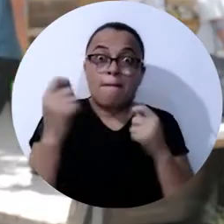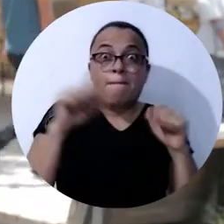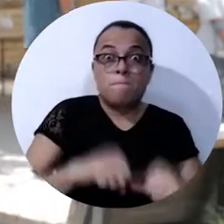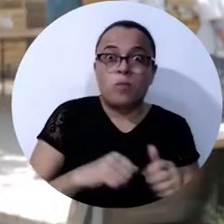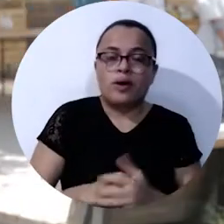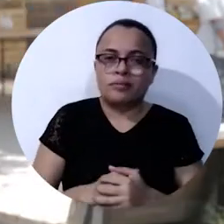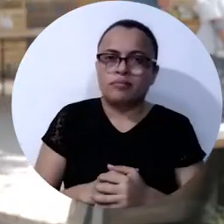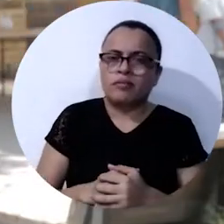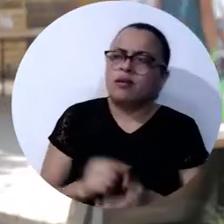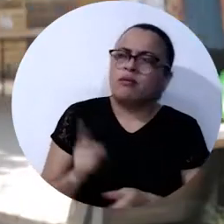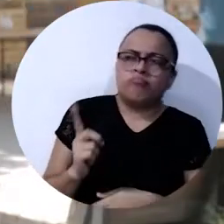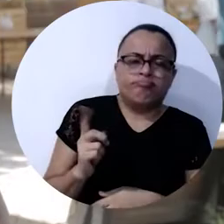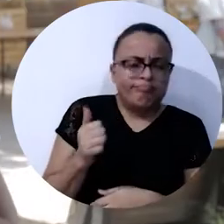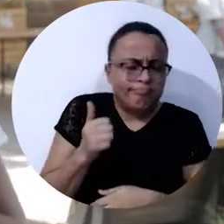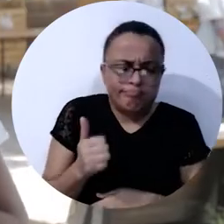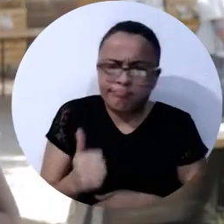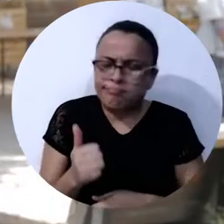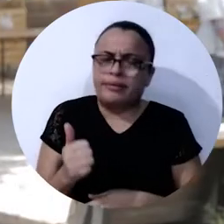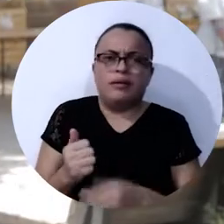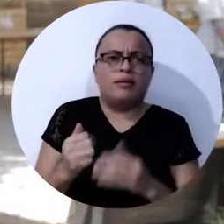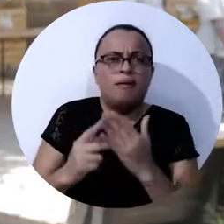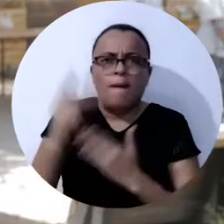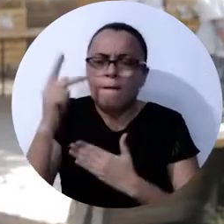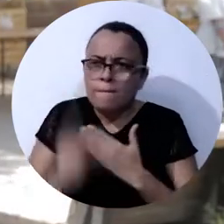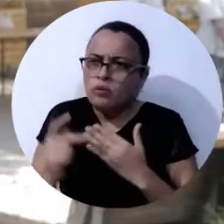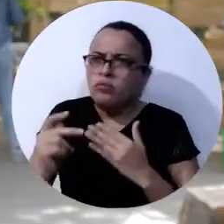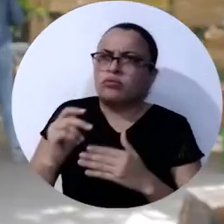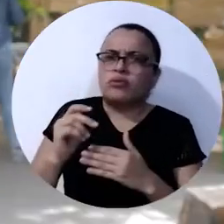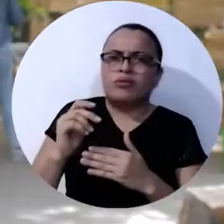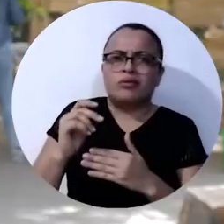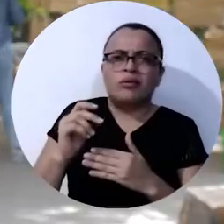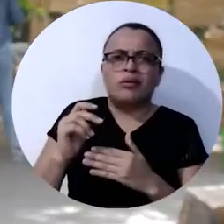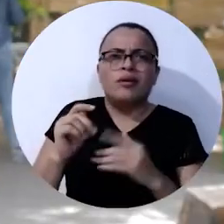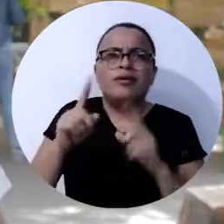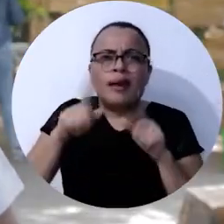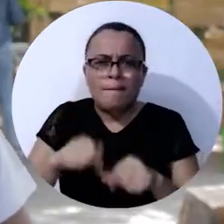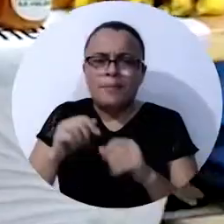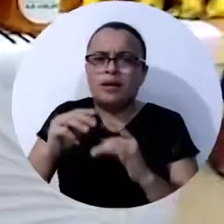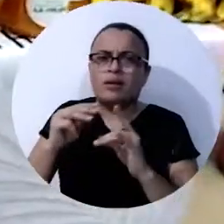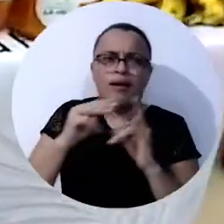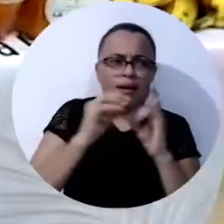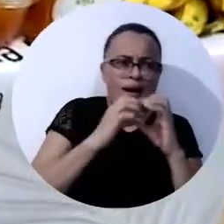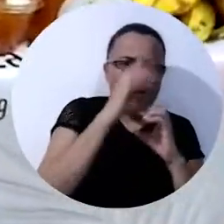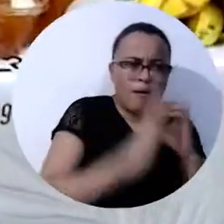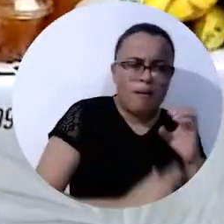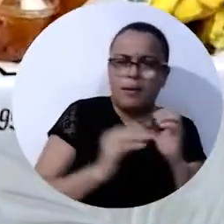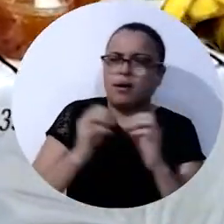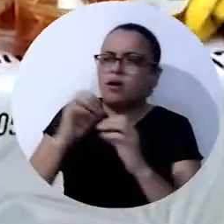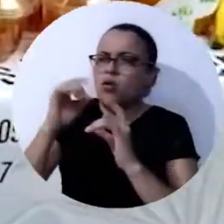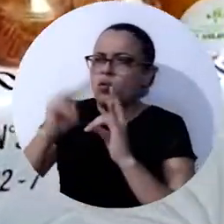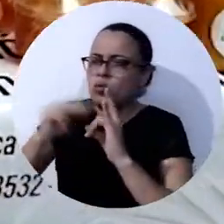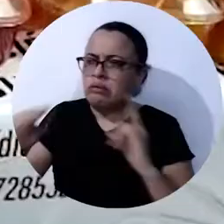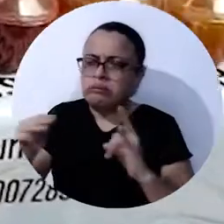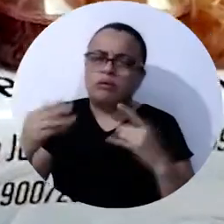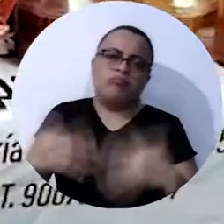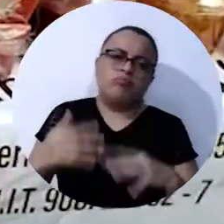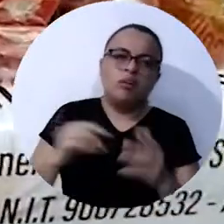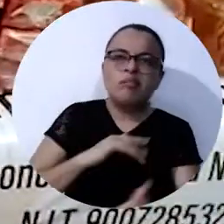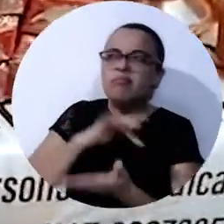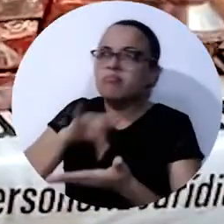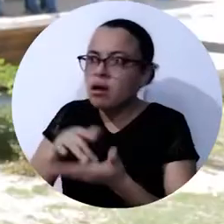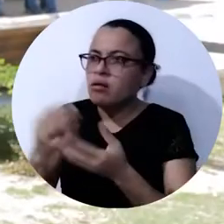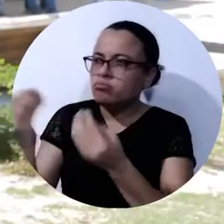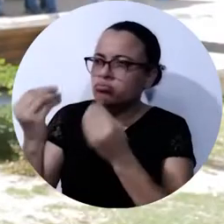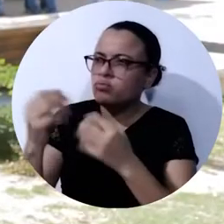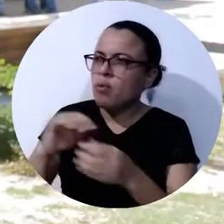ido bien con el producto e-commerce, Cámara de Comercio Universidad del Magdalena. Hemos ido a la planta, a la universidad, a procesar todos los productos que hoy en día tenemos en el